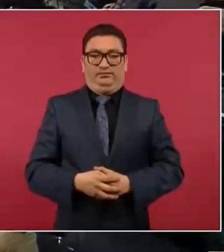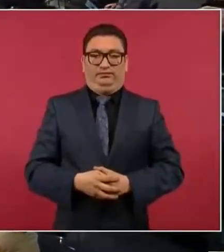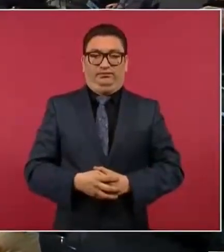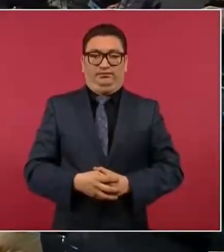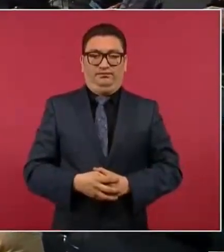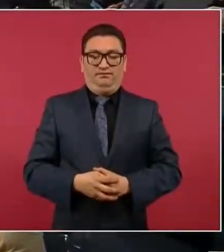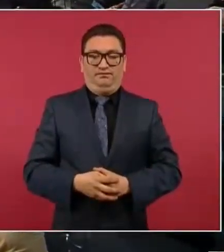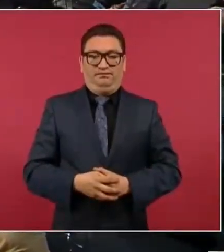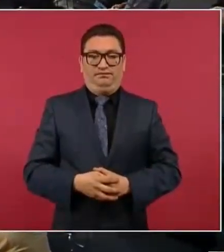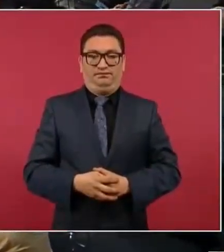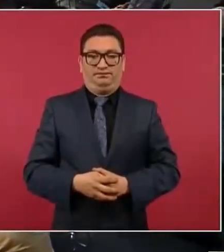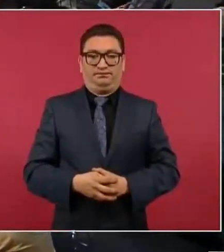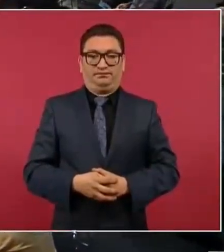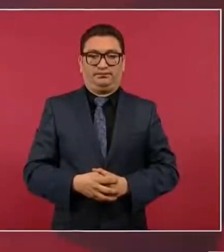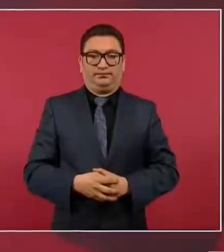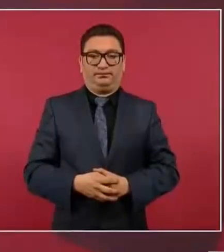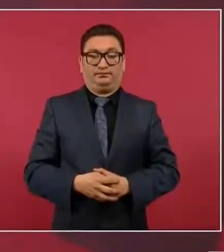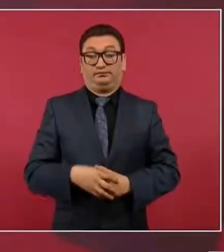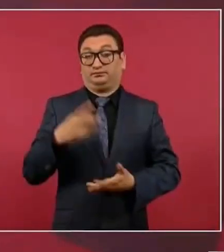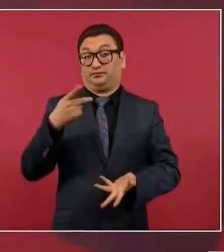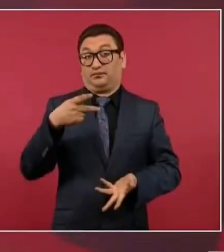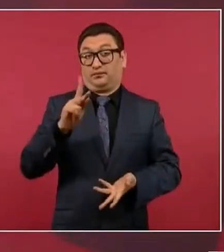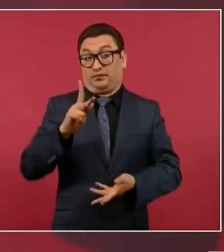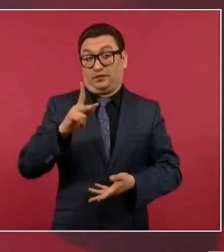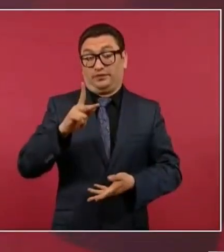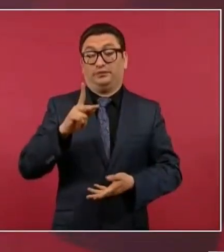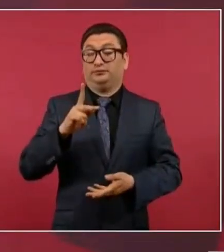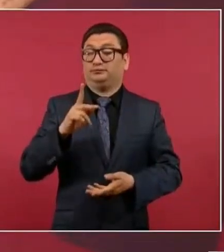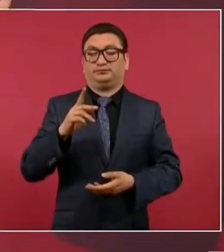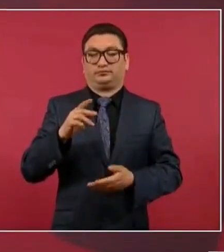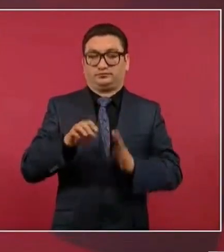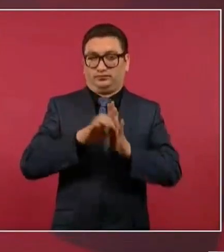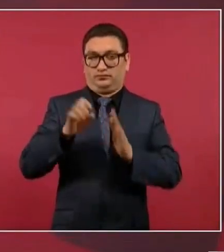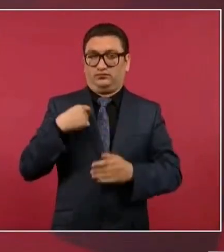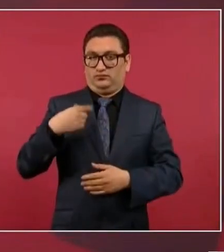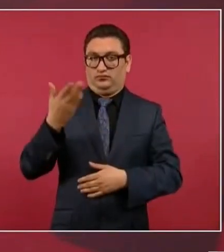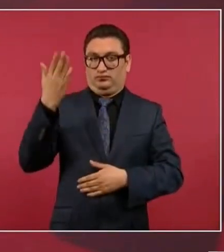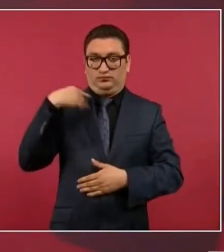Pero el otro día estaba lloviendo del país.